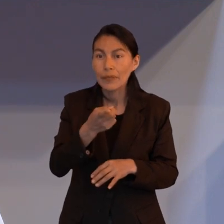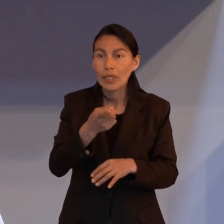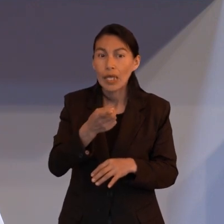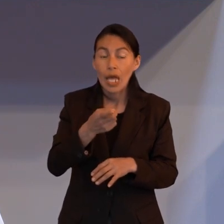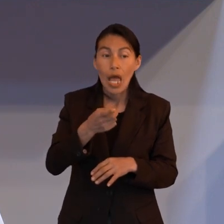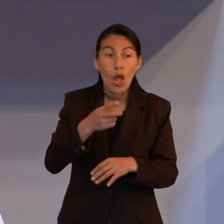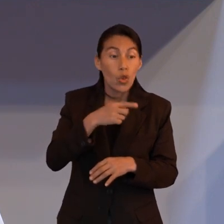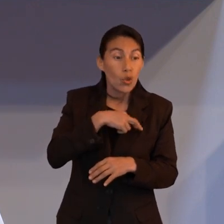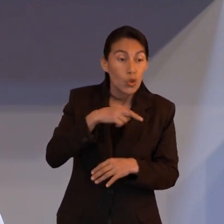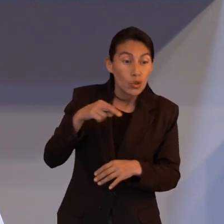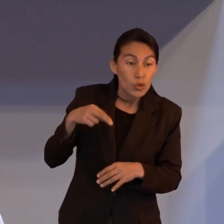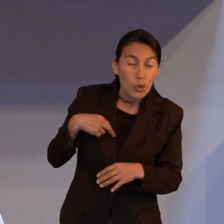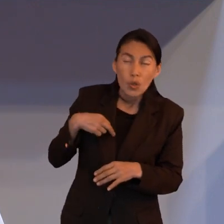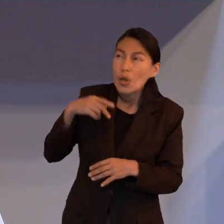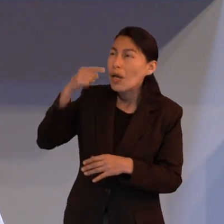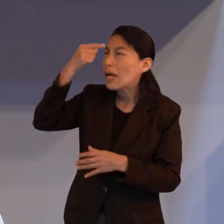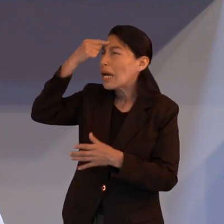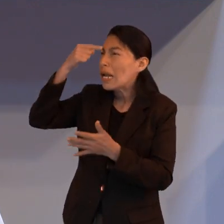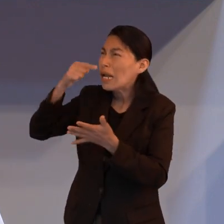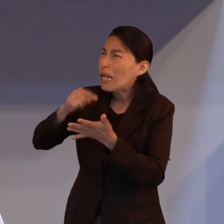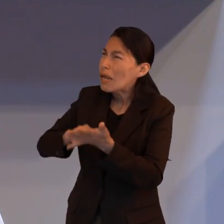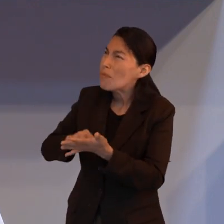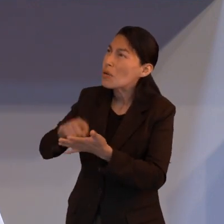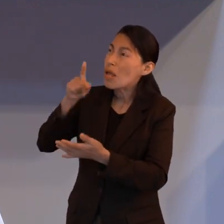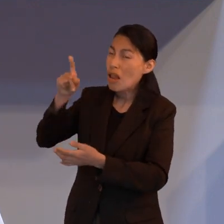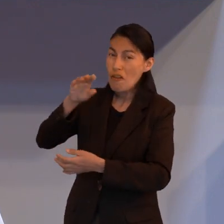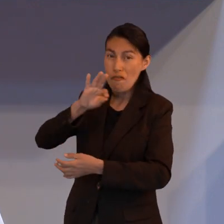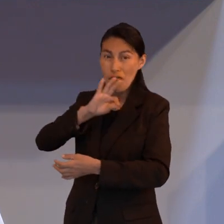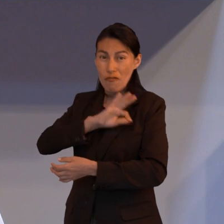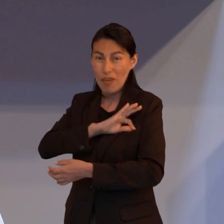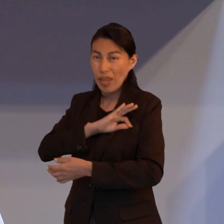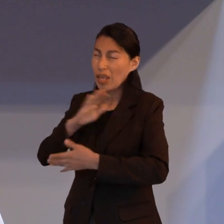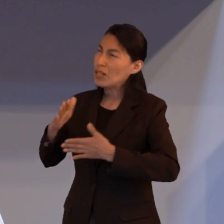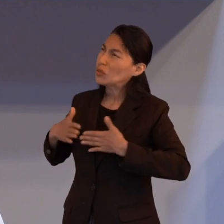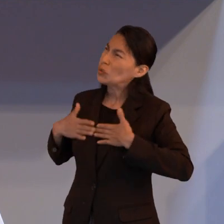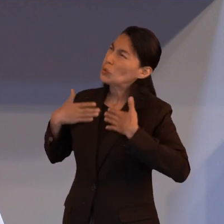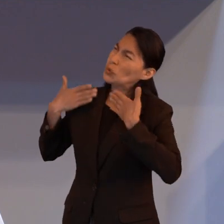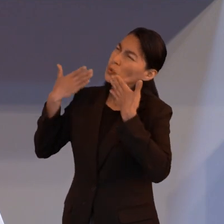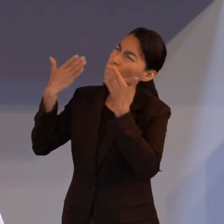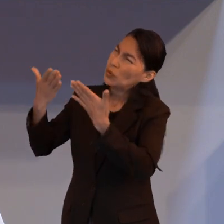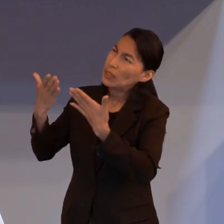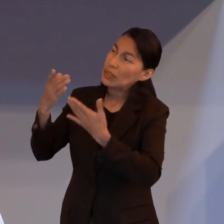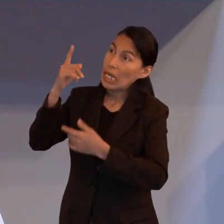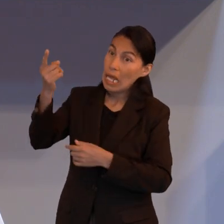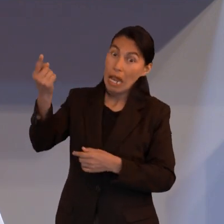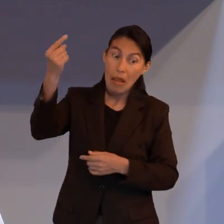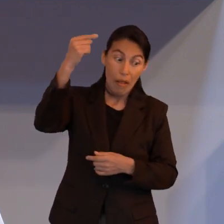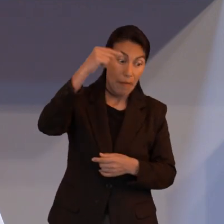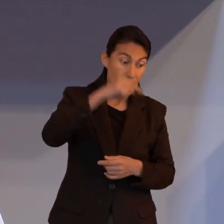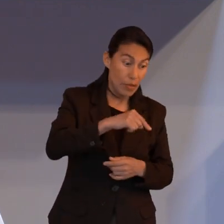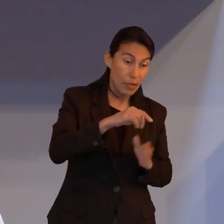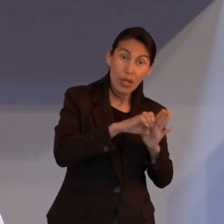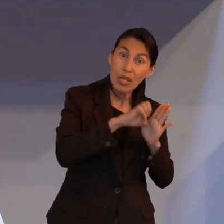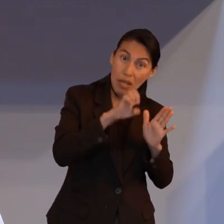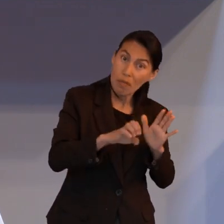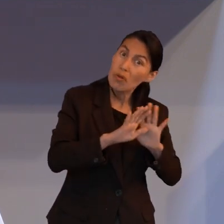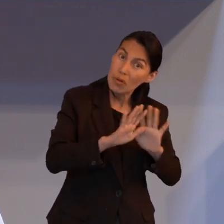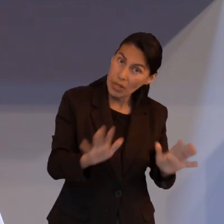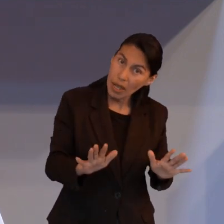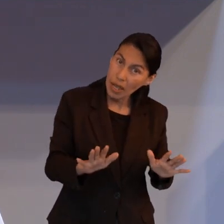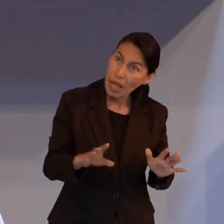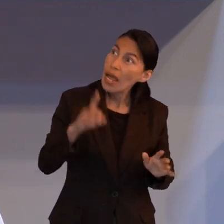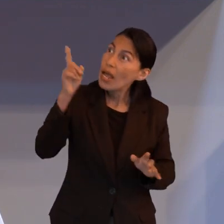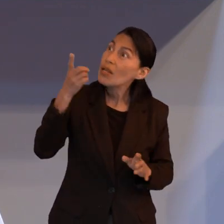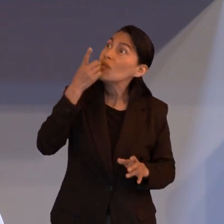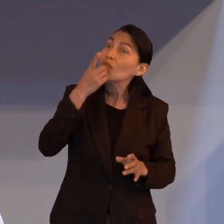sabemos que al final Dios es el creador sustentador y el que ya corrió la carrera y la terminó si él nos pide algo nosotros simplemente tenemos que